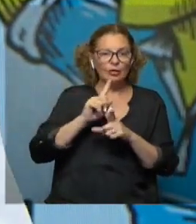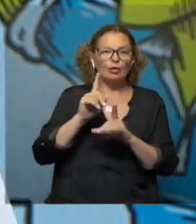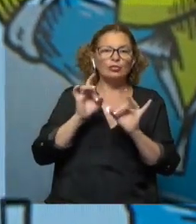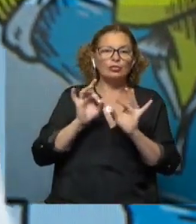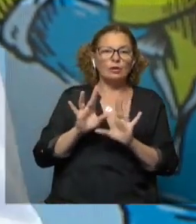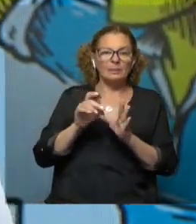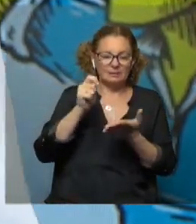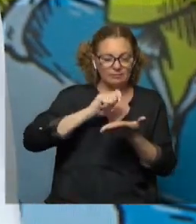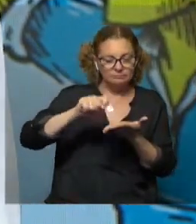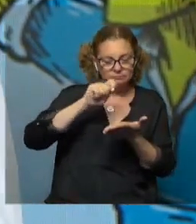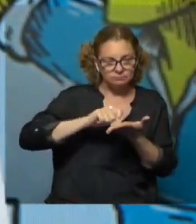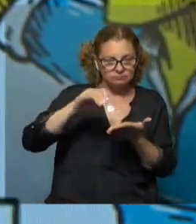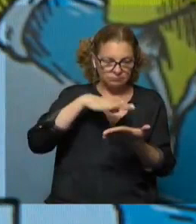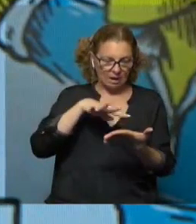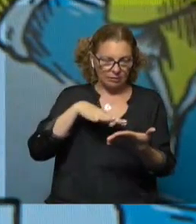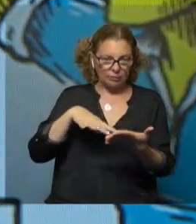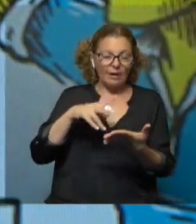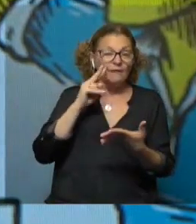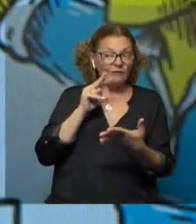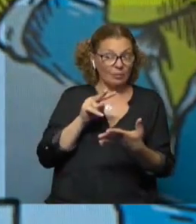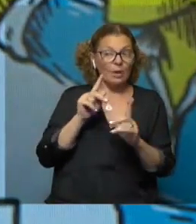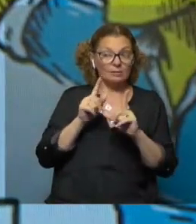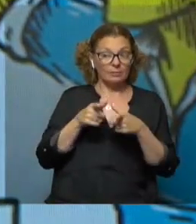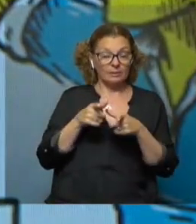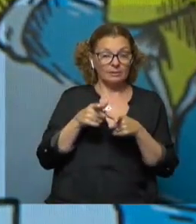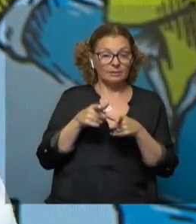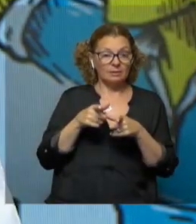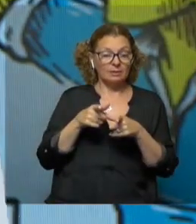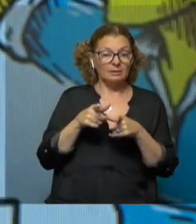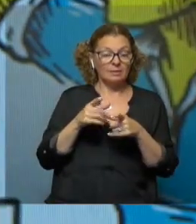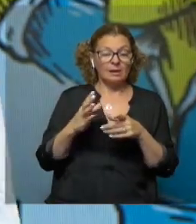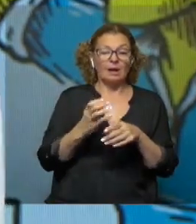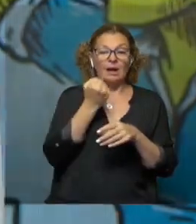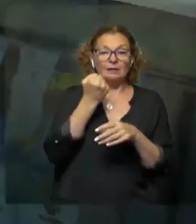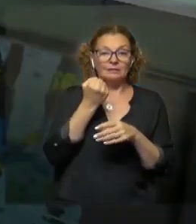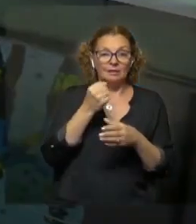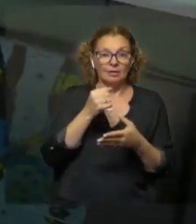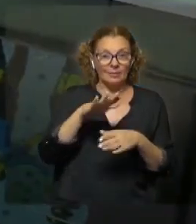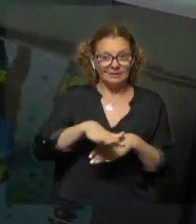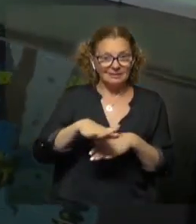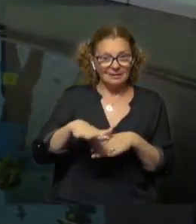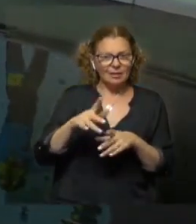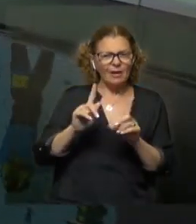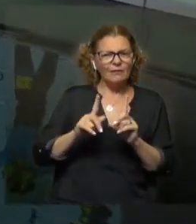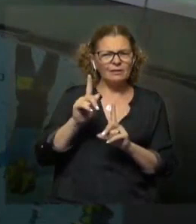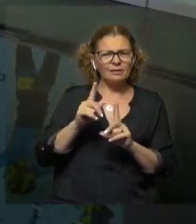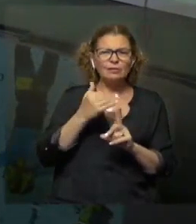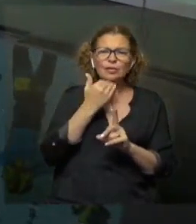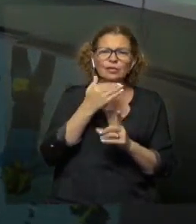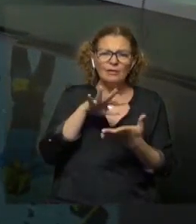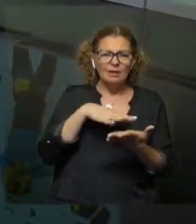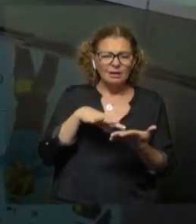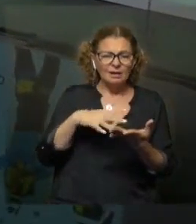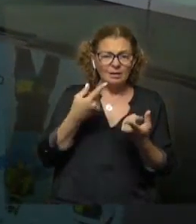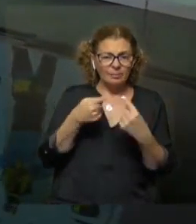de texto, de lectura, sino también visual. Y también que enganches a los más chiquitos, que a veces de pronto ni siquiera saben leer, pero